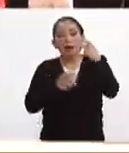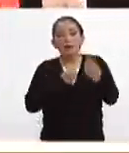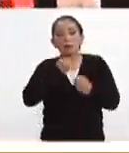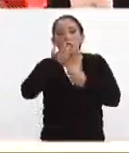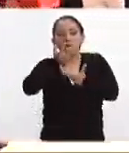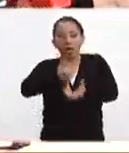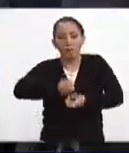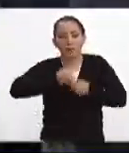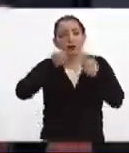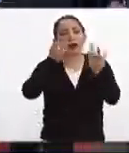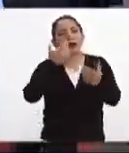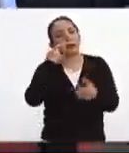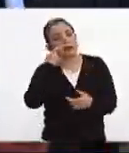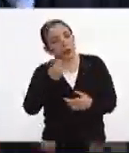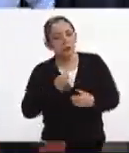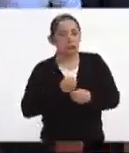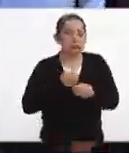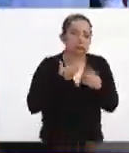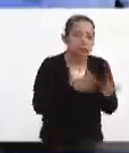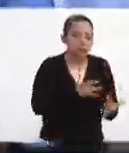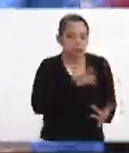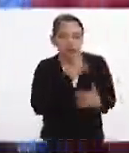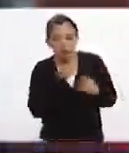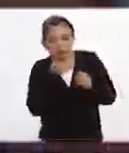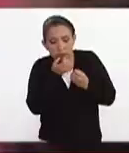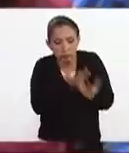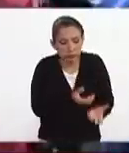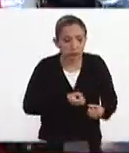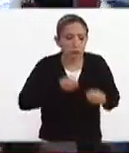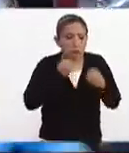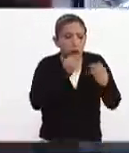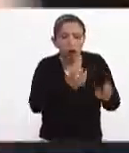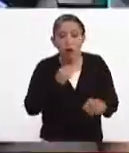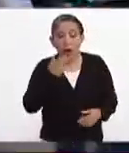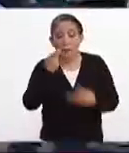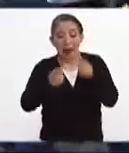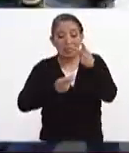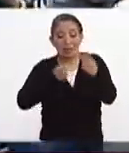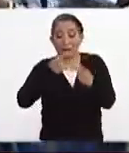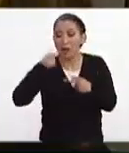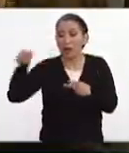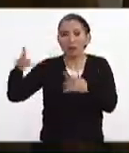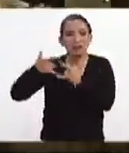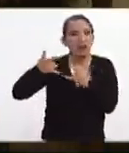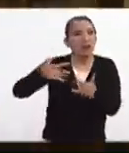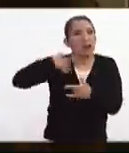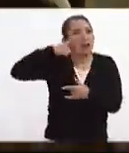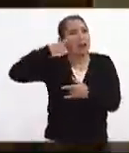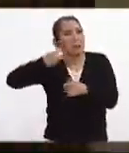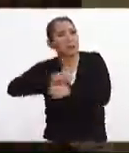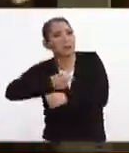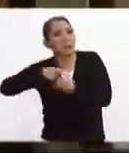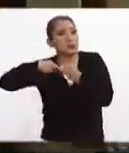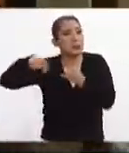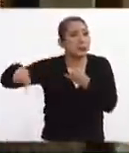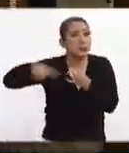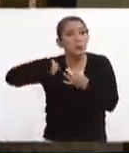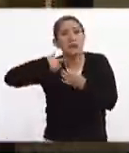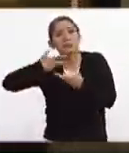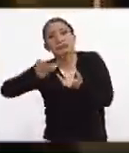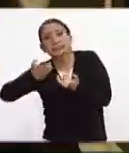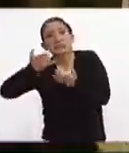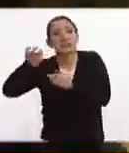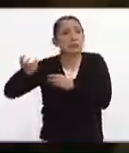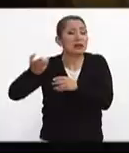diciendo expresando sus emociones sobre todo no solo hablando digamos de la anécdota de lo que nos